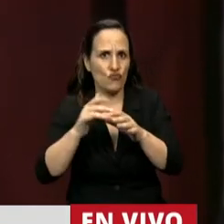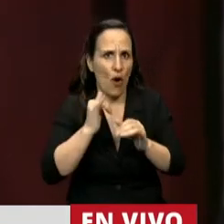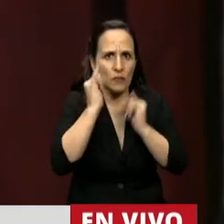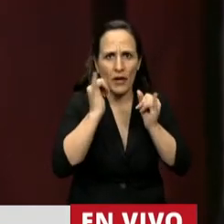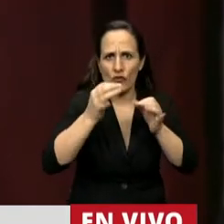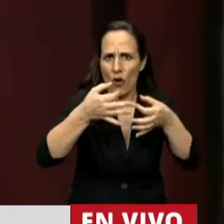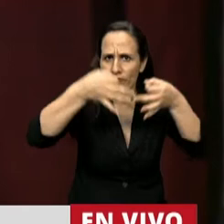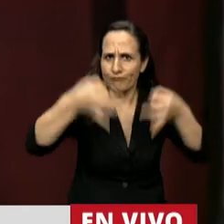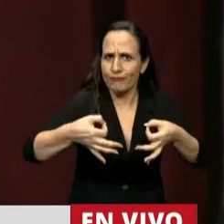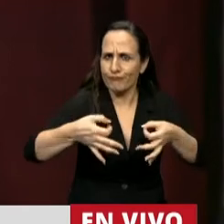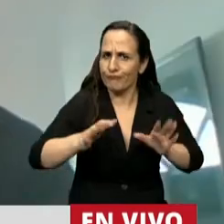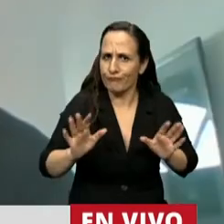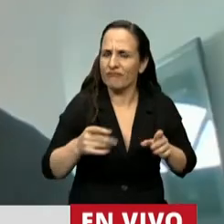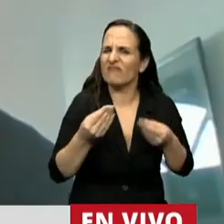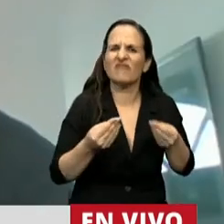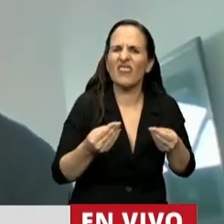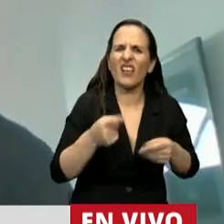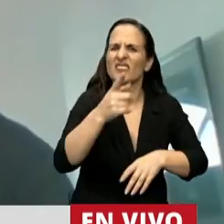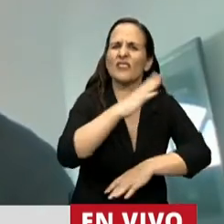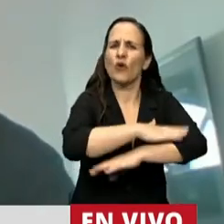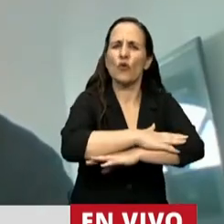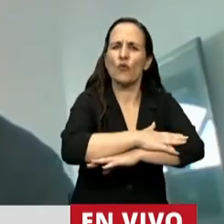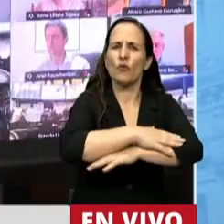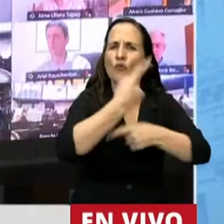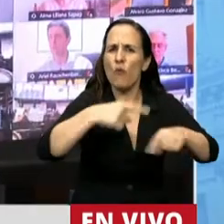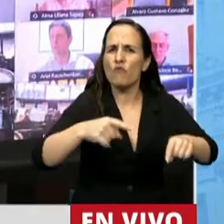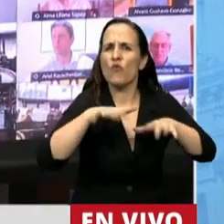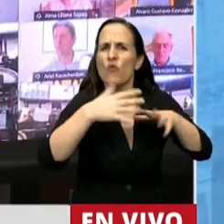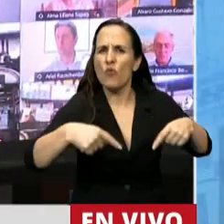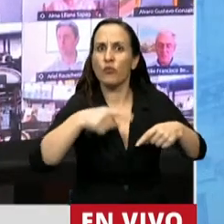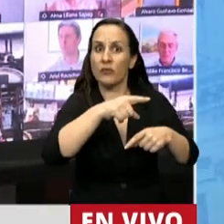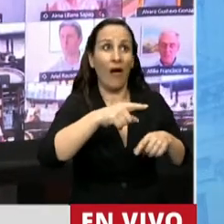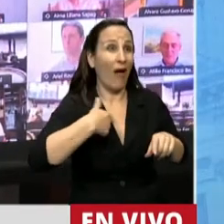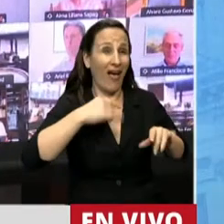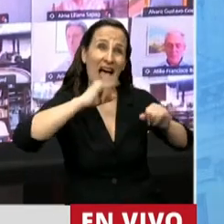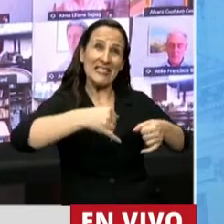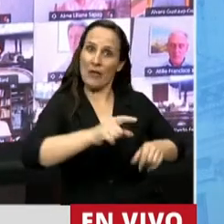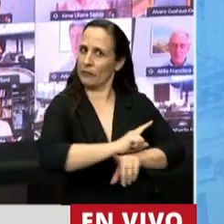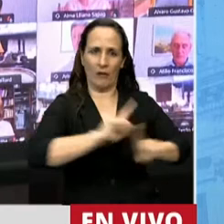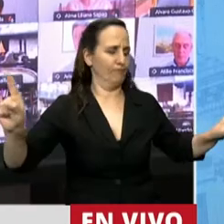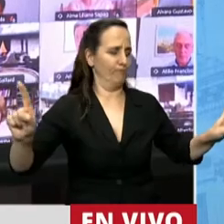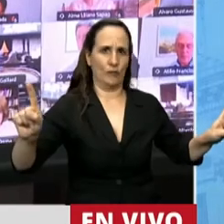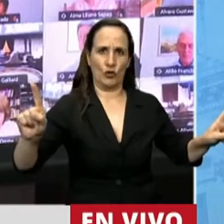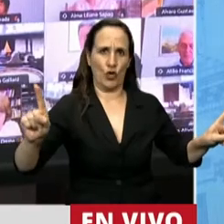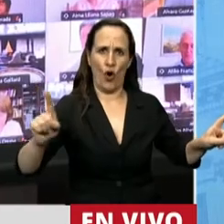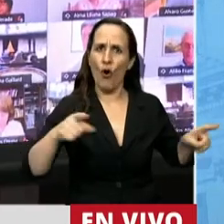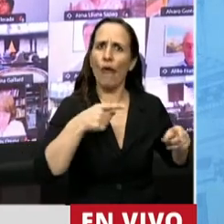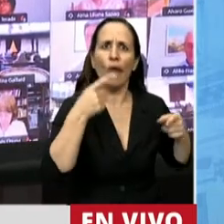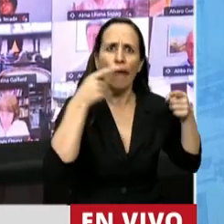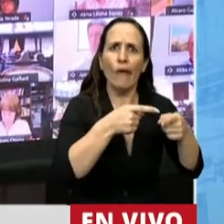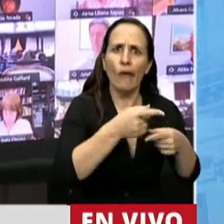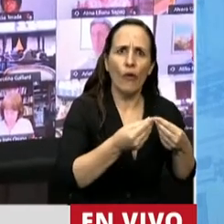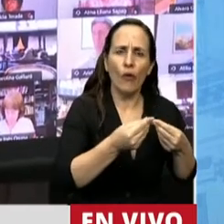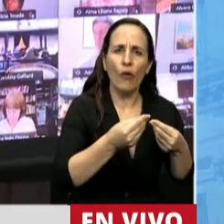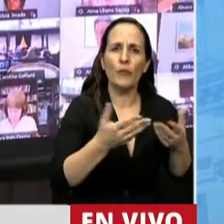como el conjunto de comportamientos y prácticas inaceptables que tengan por objeto generar o